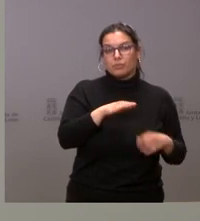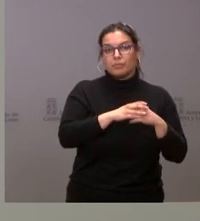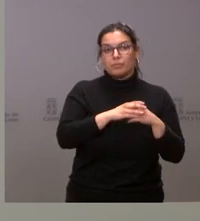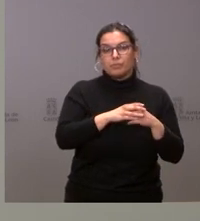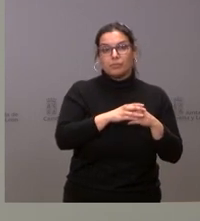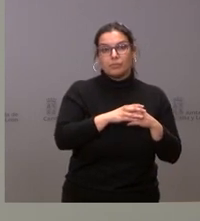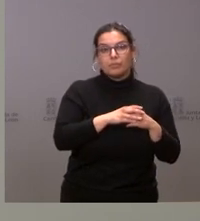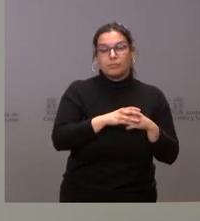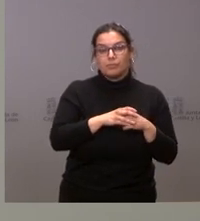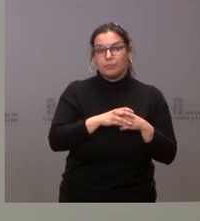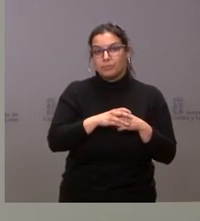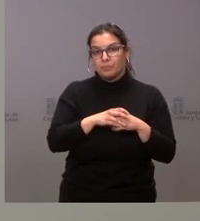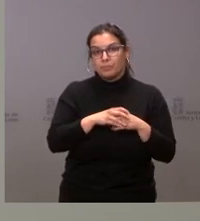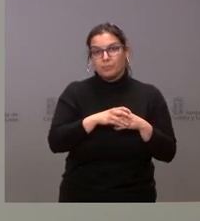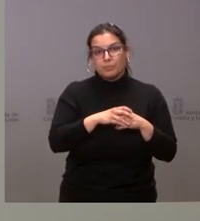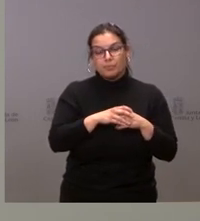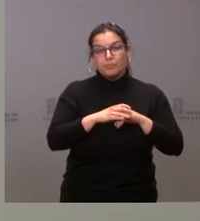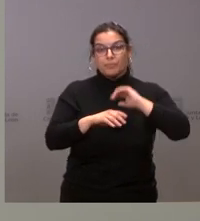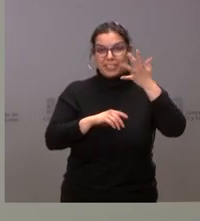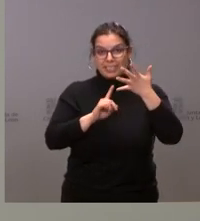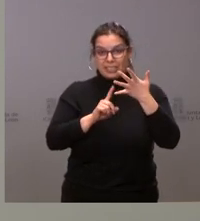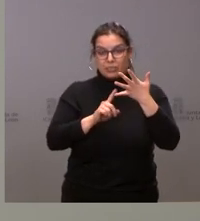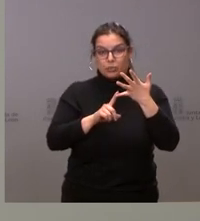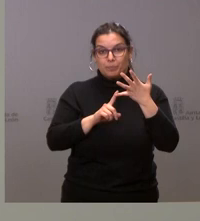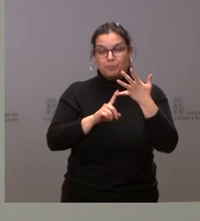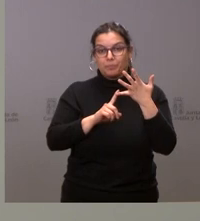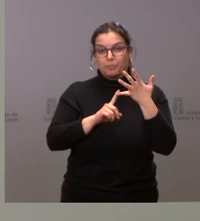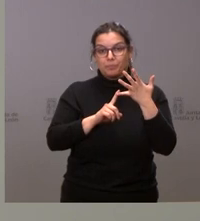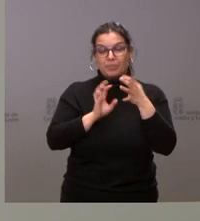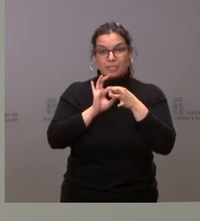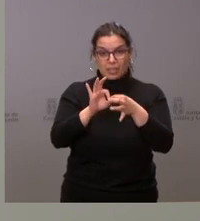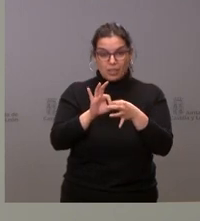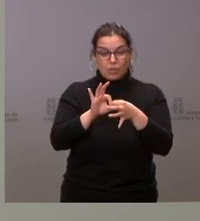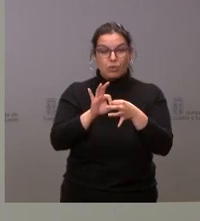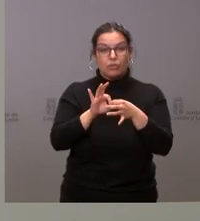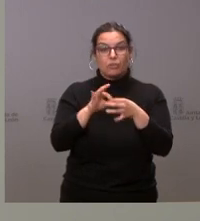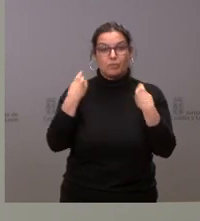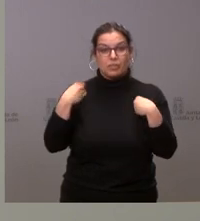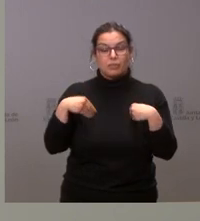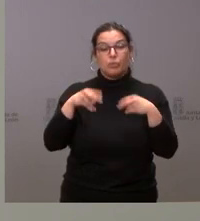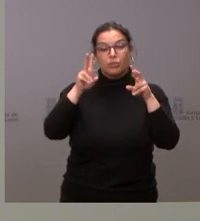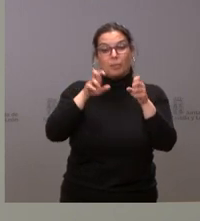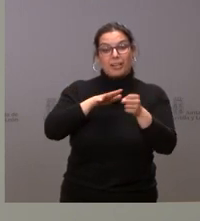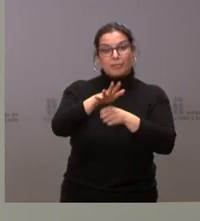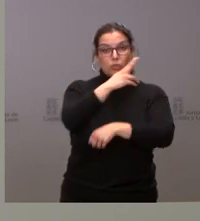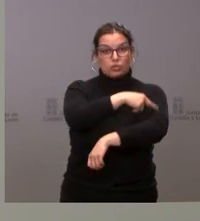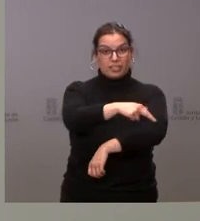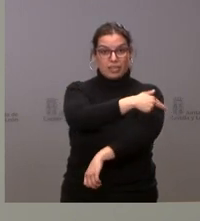procedentes de Ucrania. En quinto lugar, en relación con el ámbito sanitario,